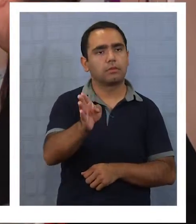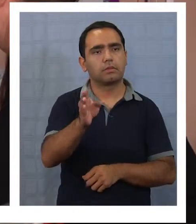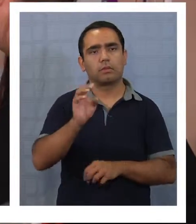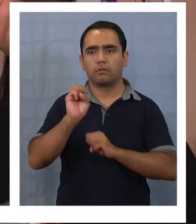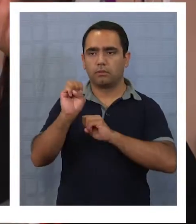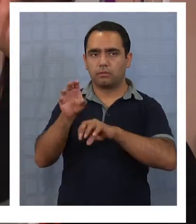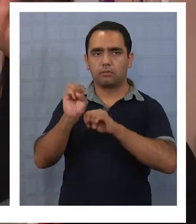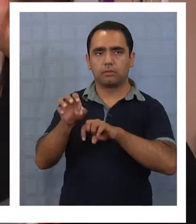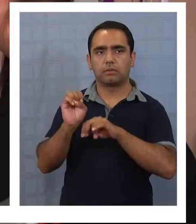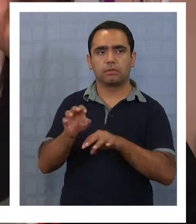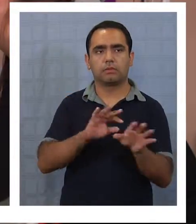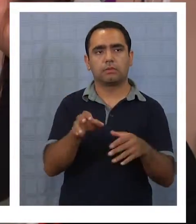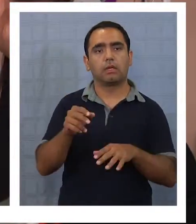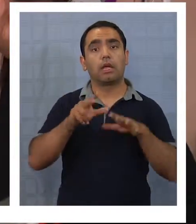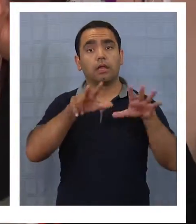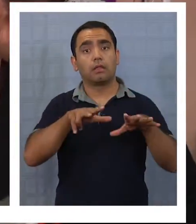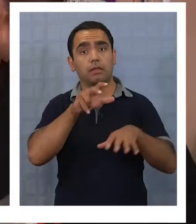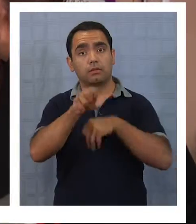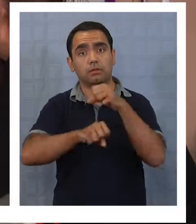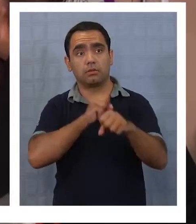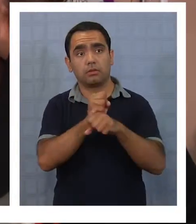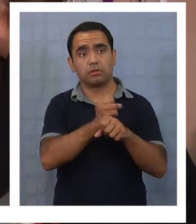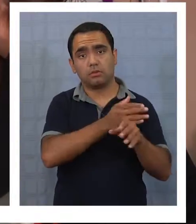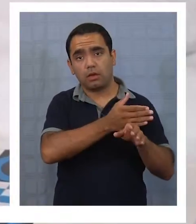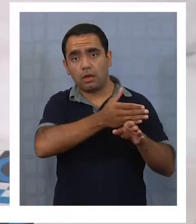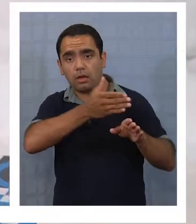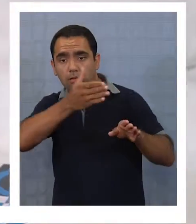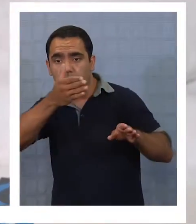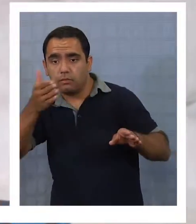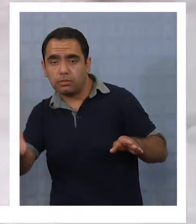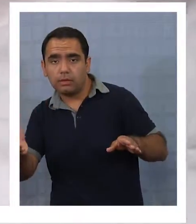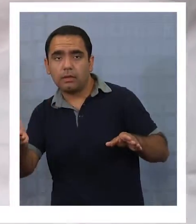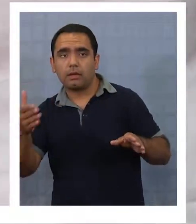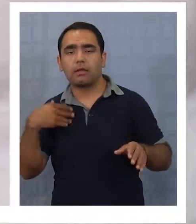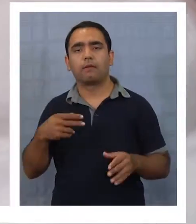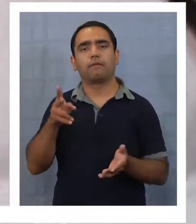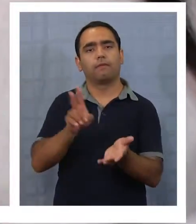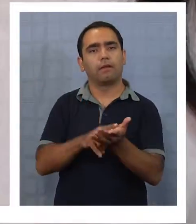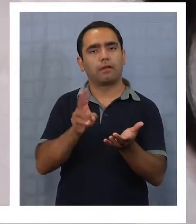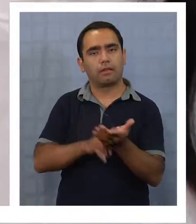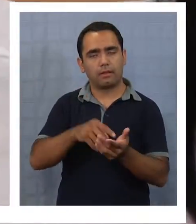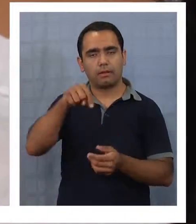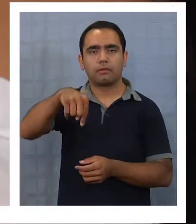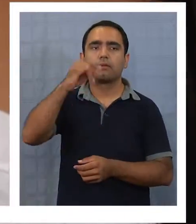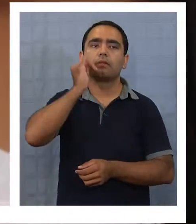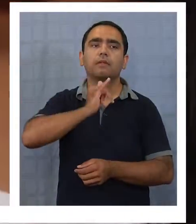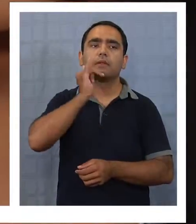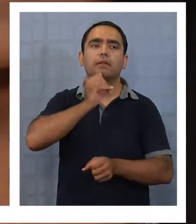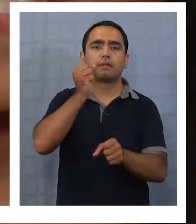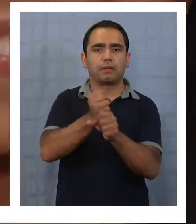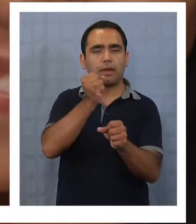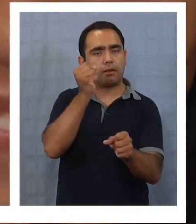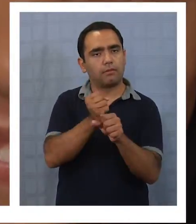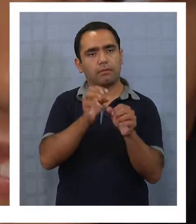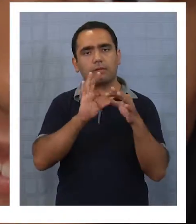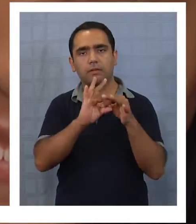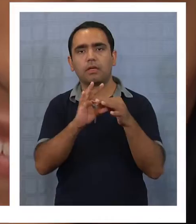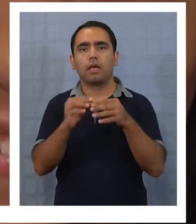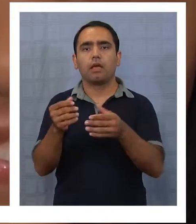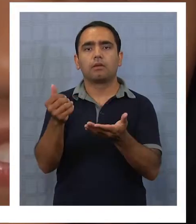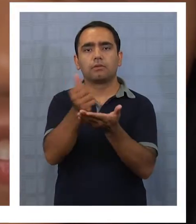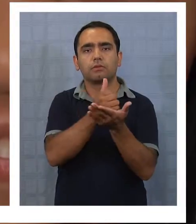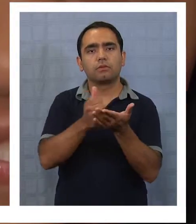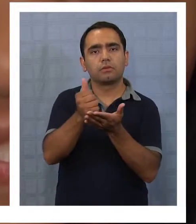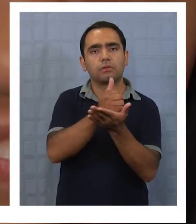Hoy, 18 años después, es una realidad en Iquique, gracias al trabajo de la Sociedad